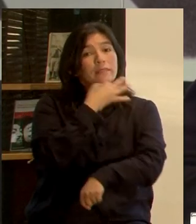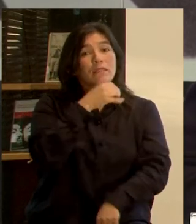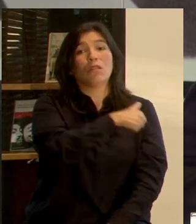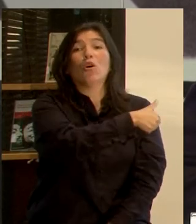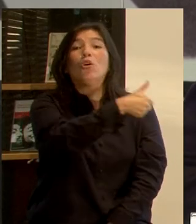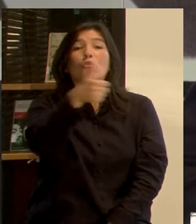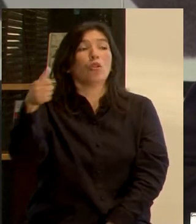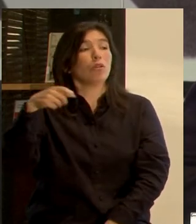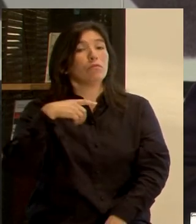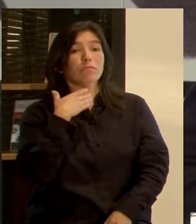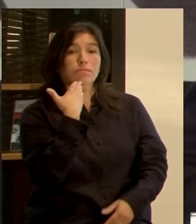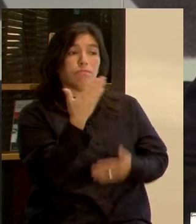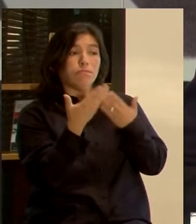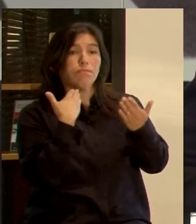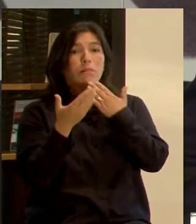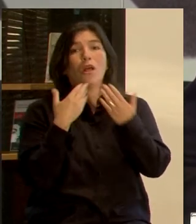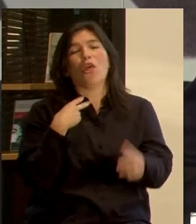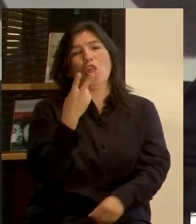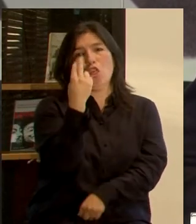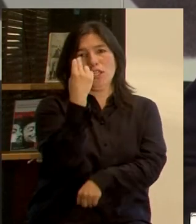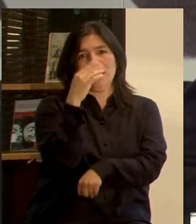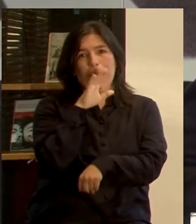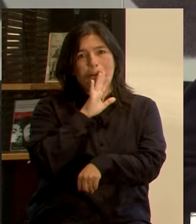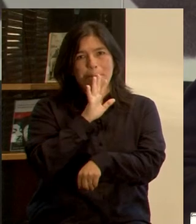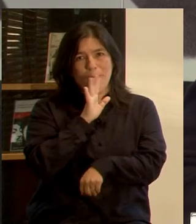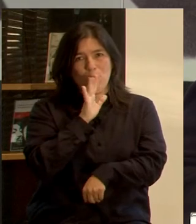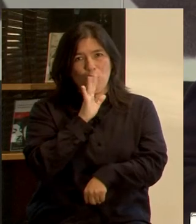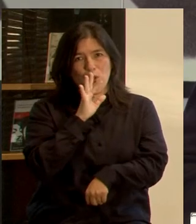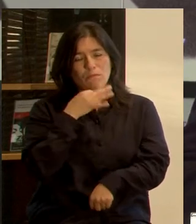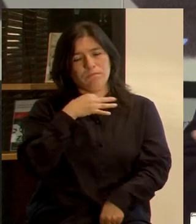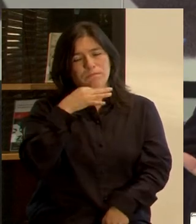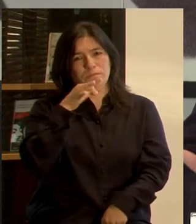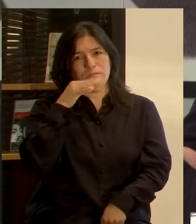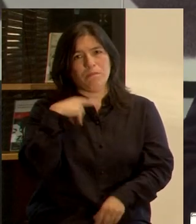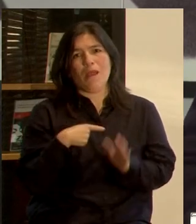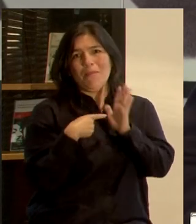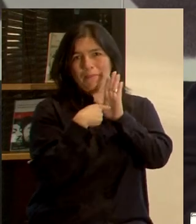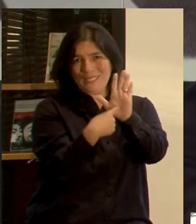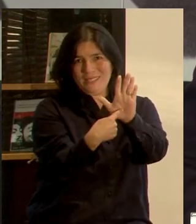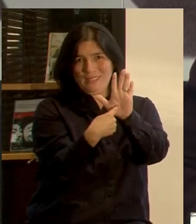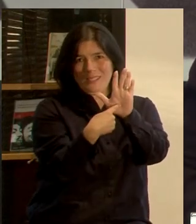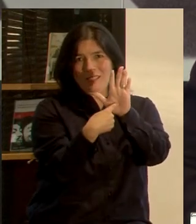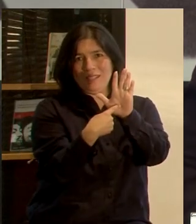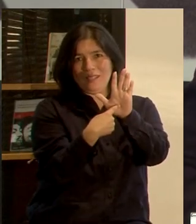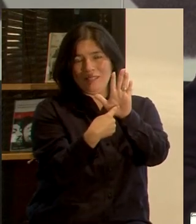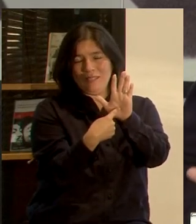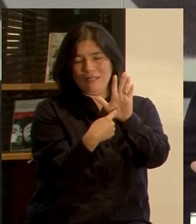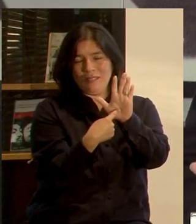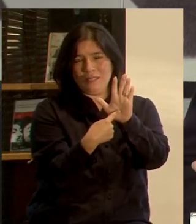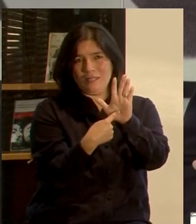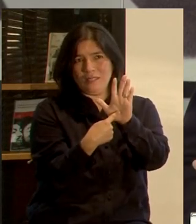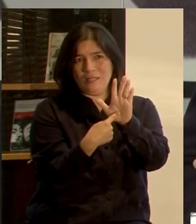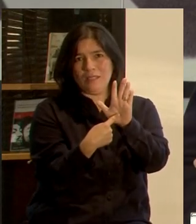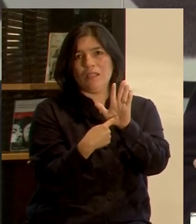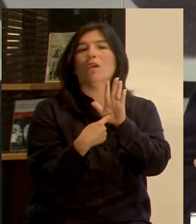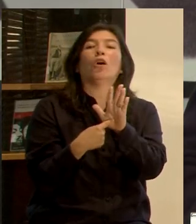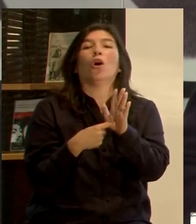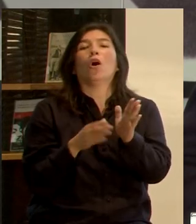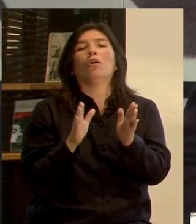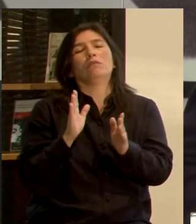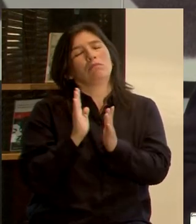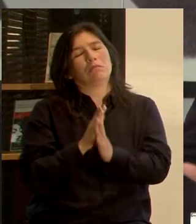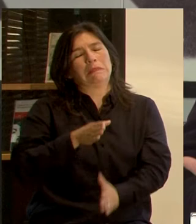todos los expositores que cuentan con 12 minutos para sus exposiciones, valga la redundancia, voy a tener que ser bien